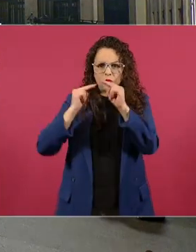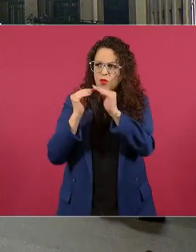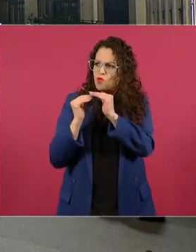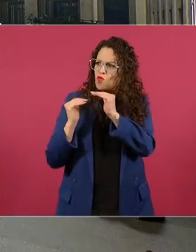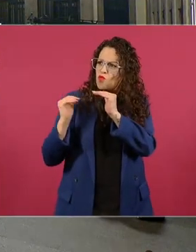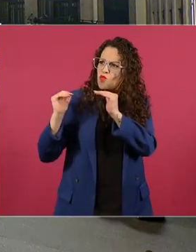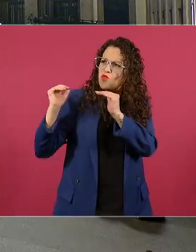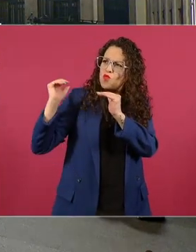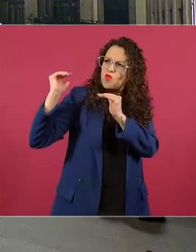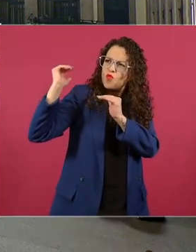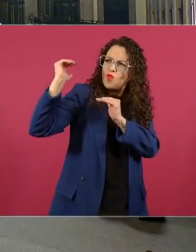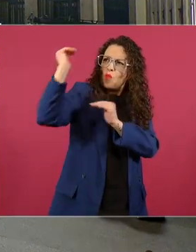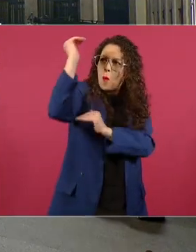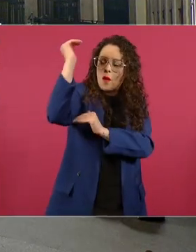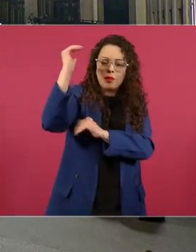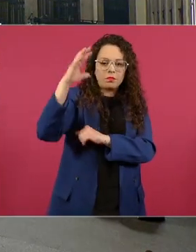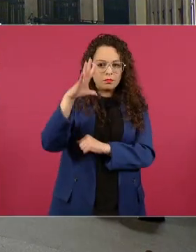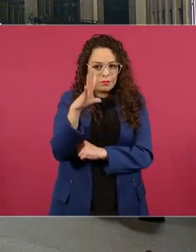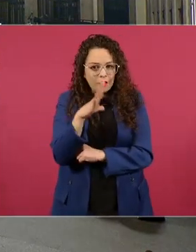hasta la élite